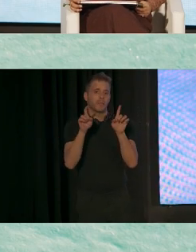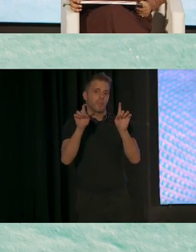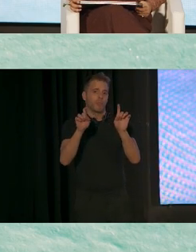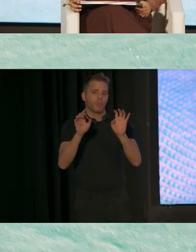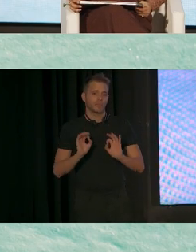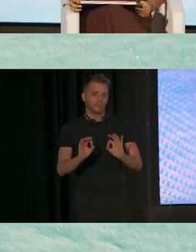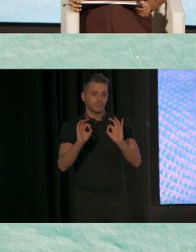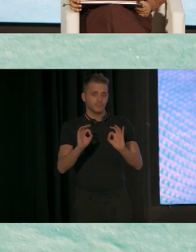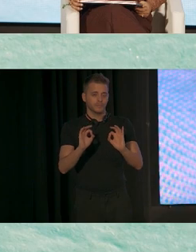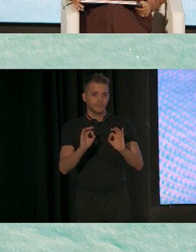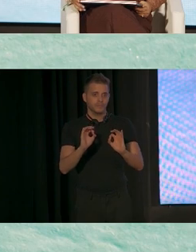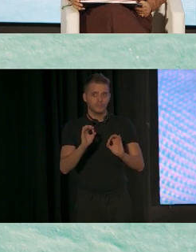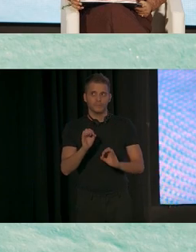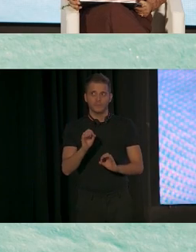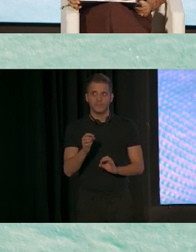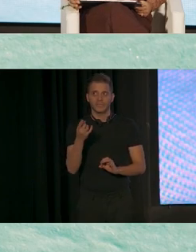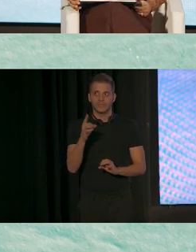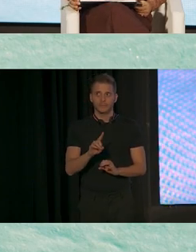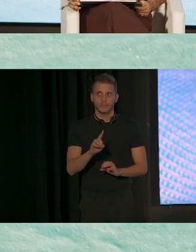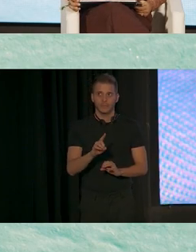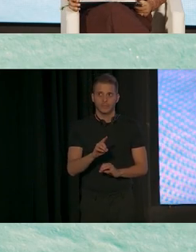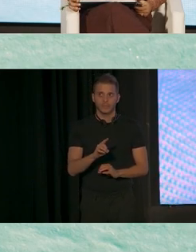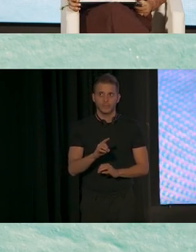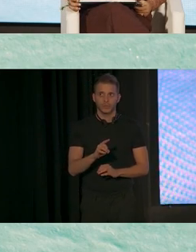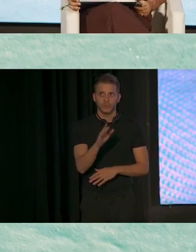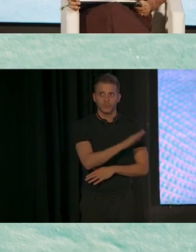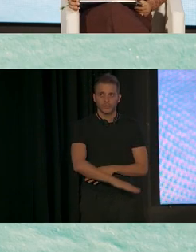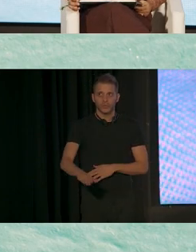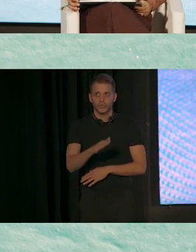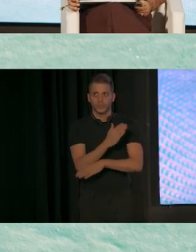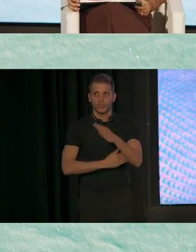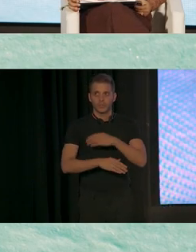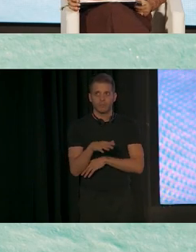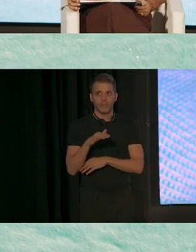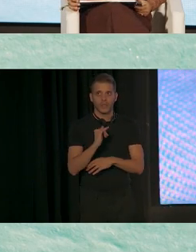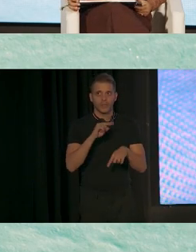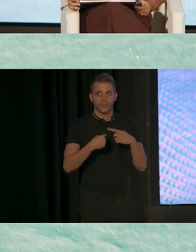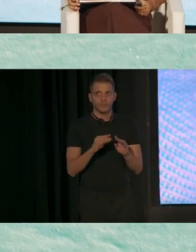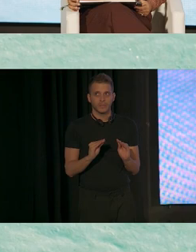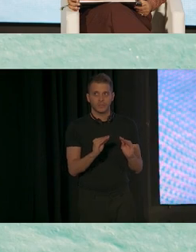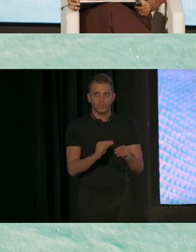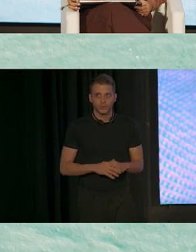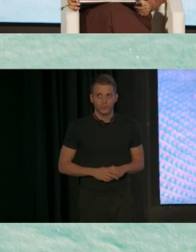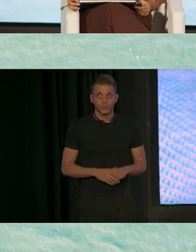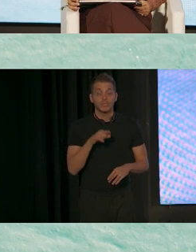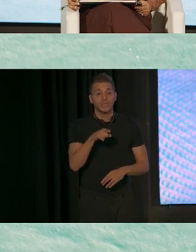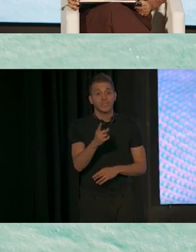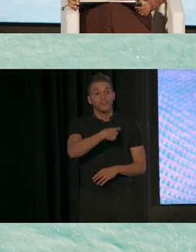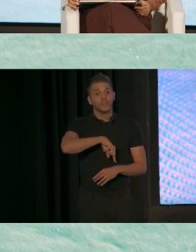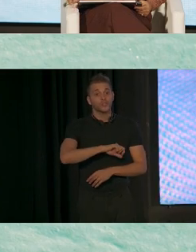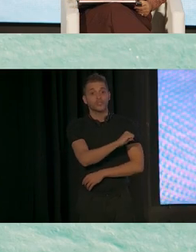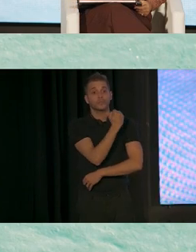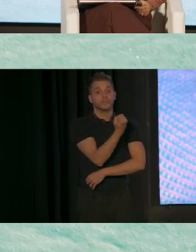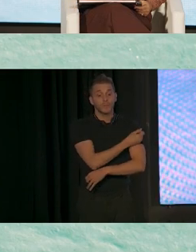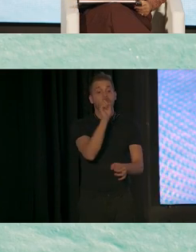con niños con discapacidades para las familias y pueden suscribirse en